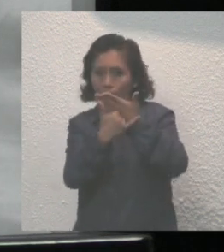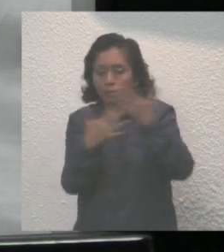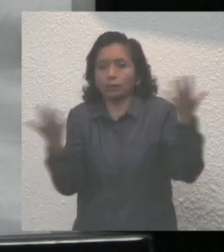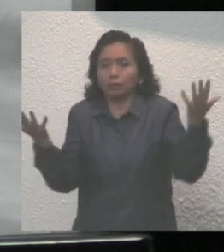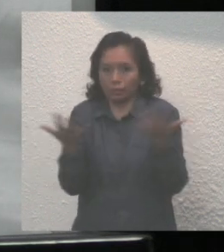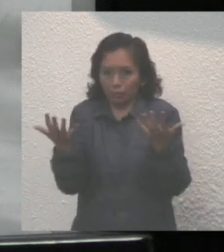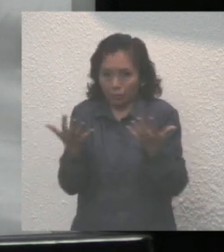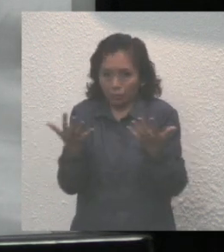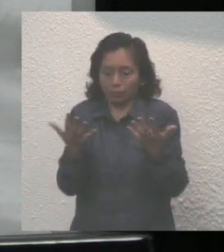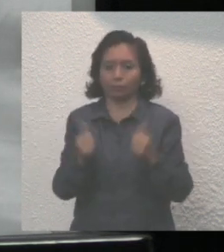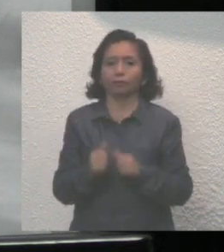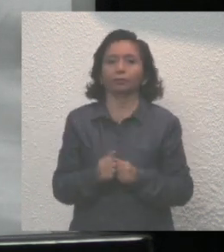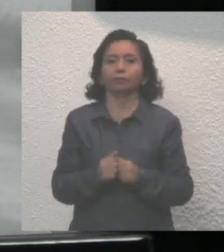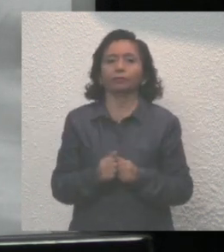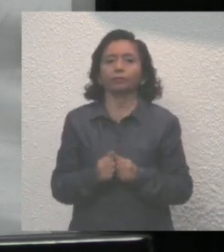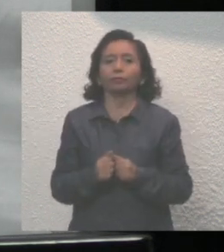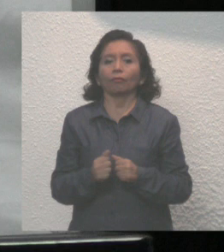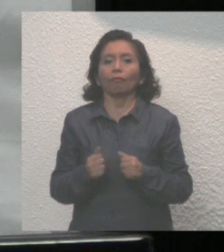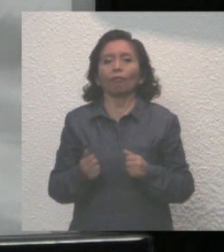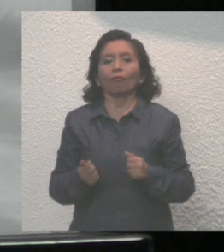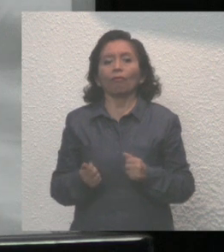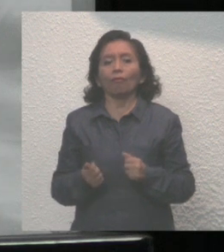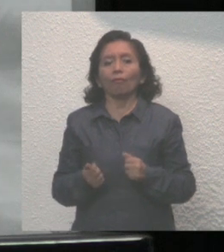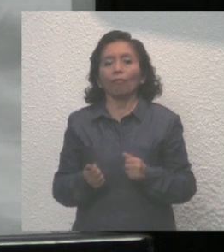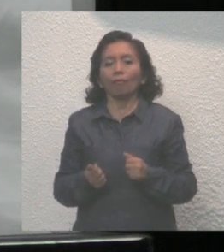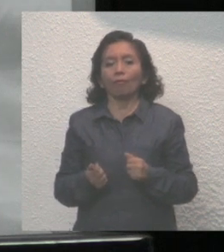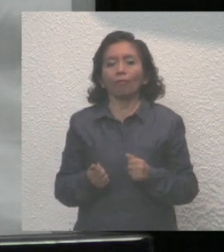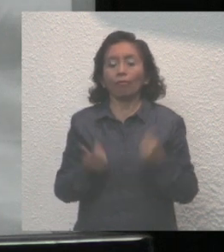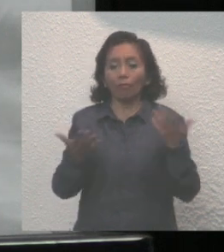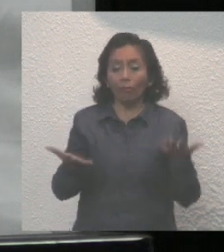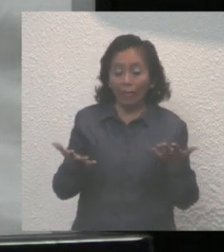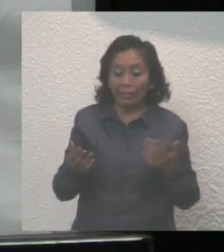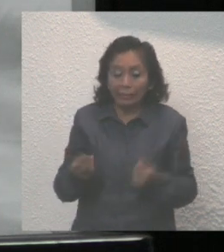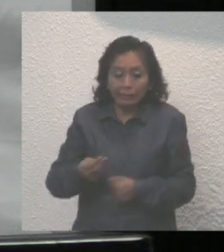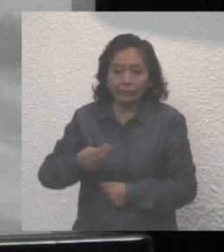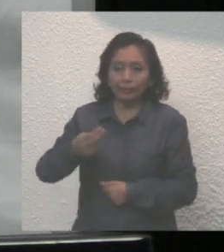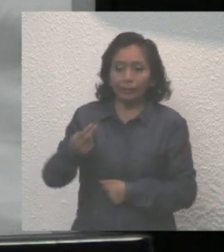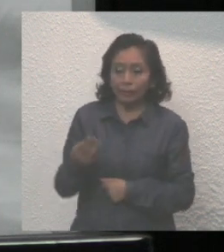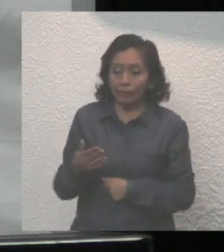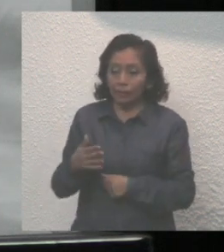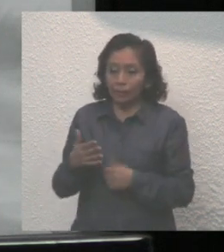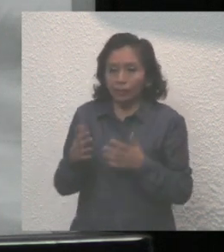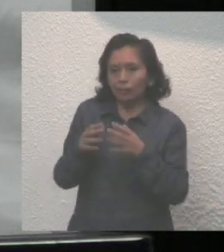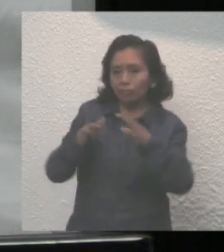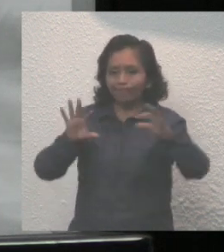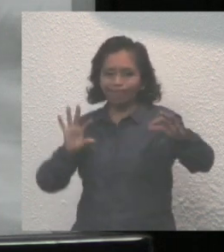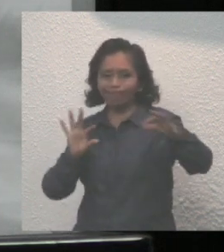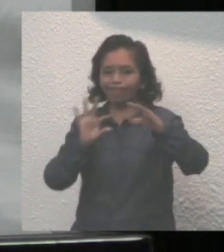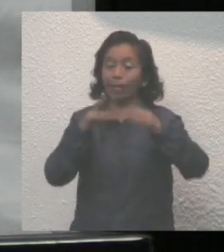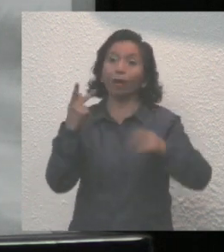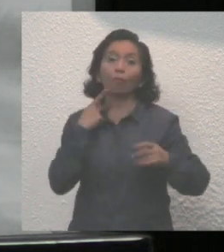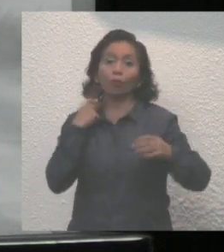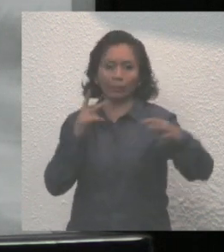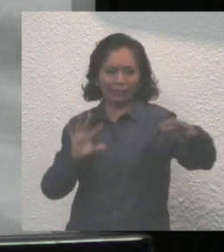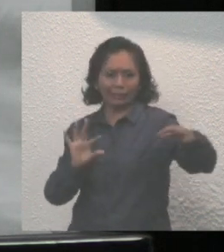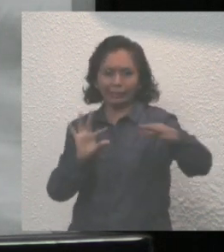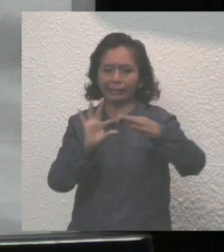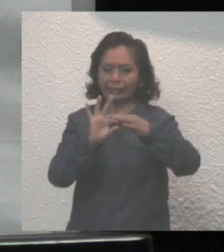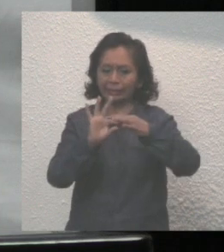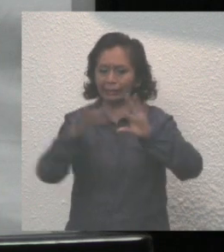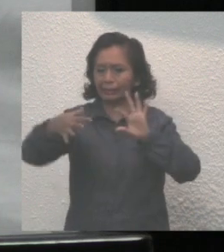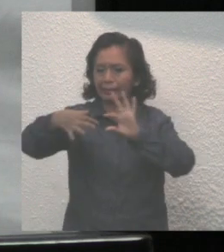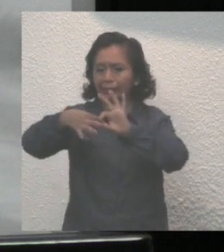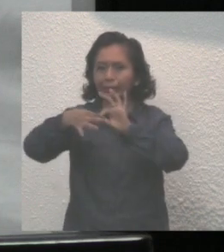iniciado en esta administración. Lo más necesario es que cada parte del engranaje político asuma su